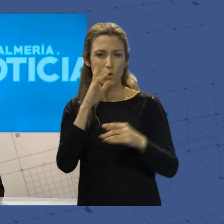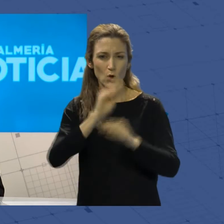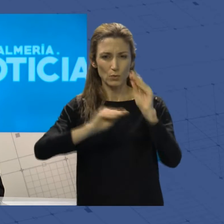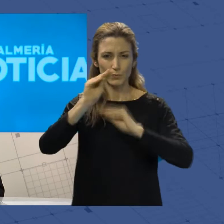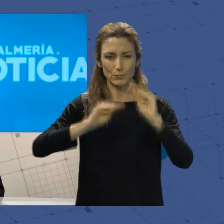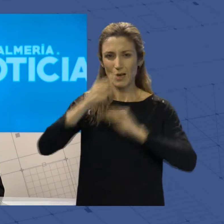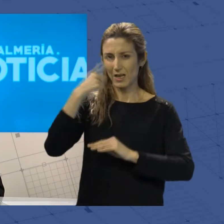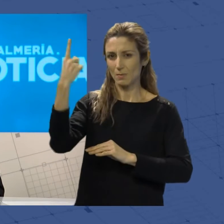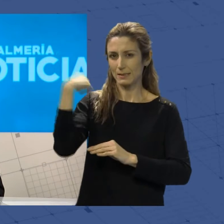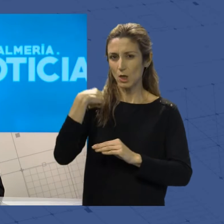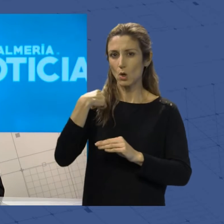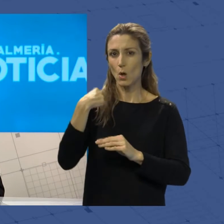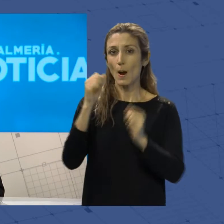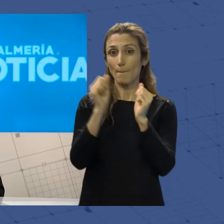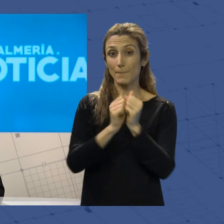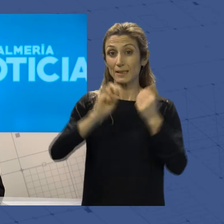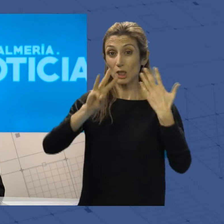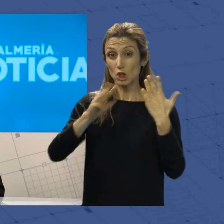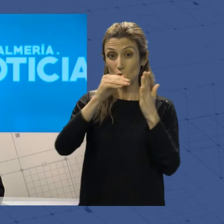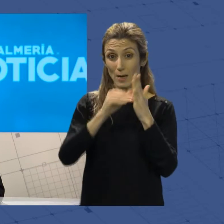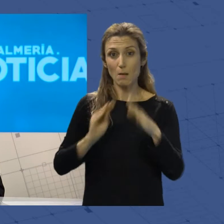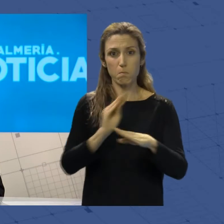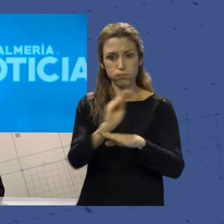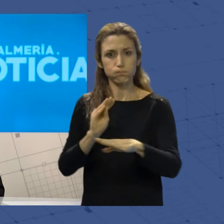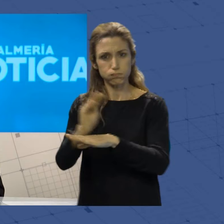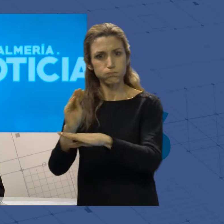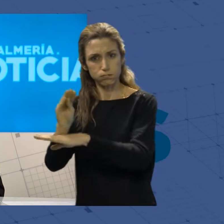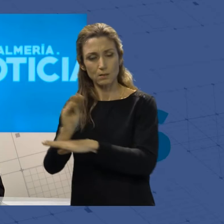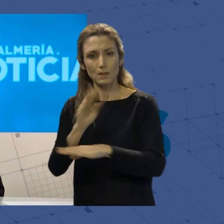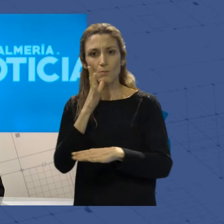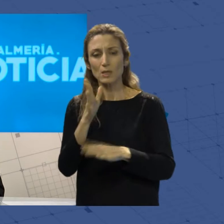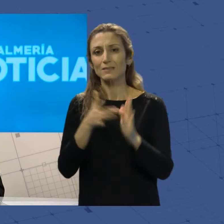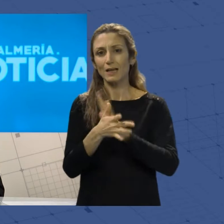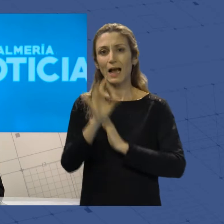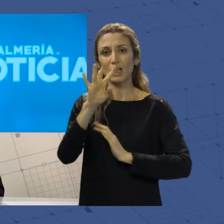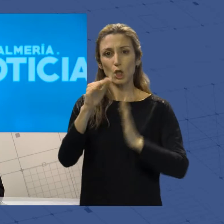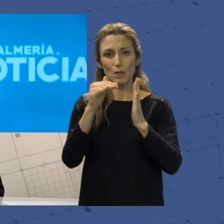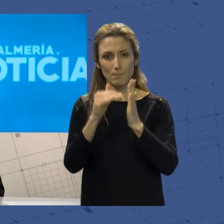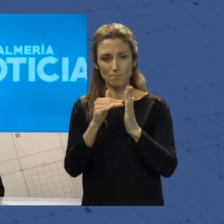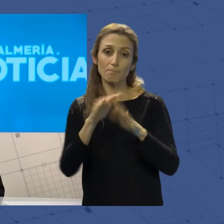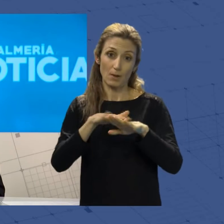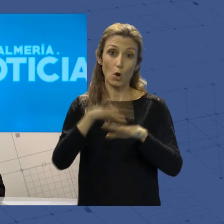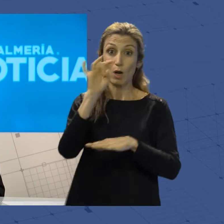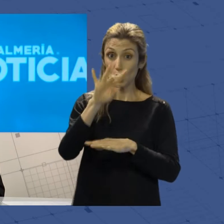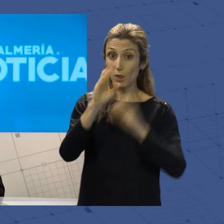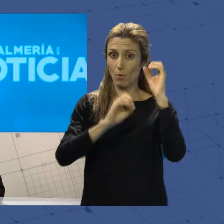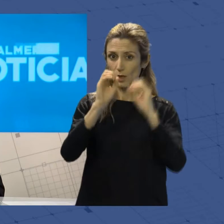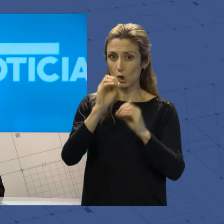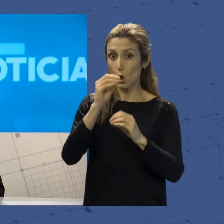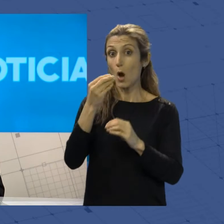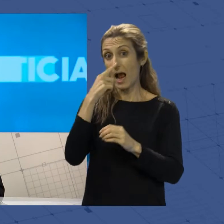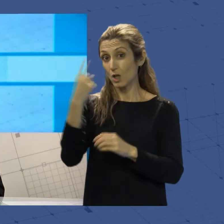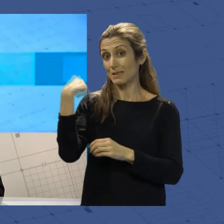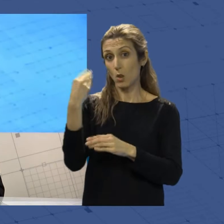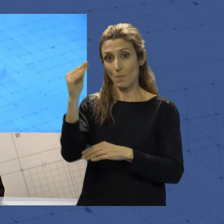año pasado más de 28.000 prestaciones y que han supuesto un 14% más con respecto al año anterior. Por otra parte,